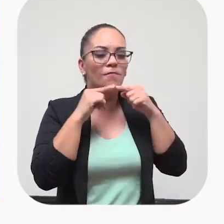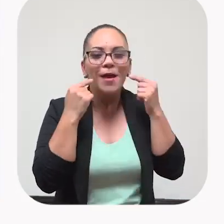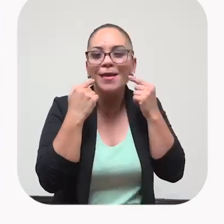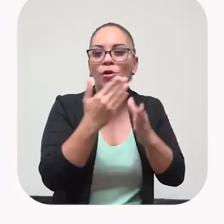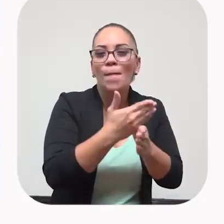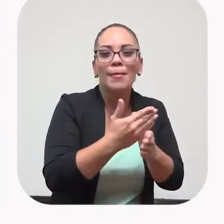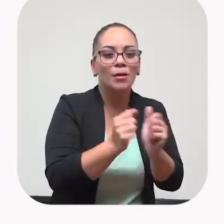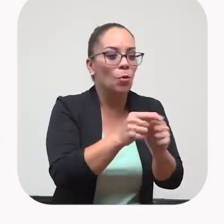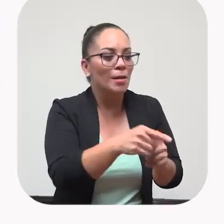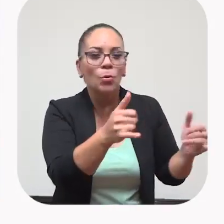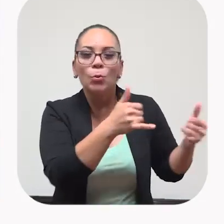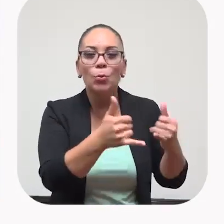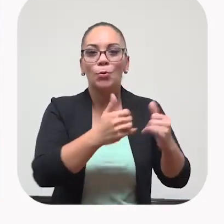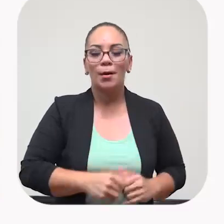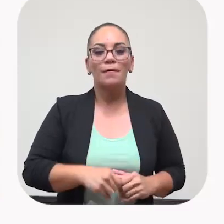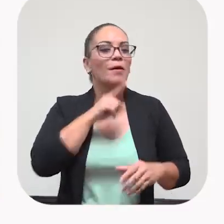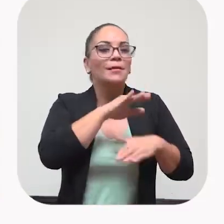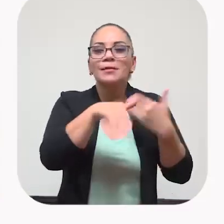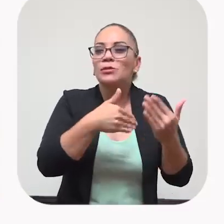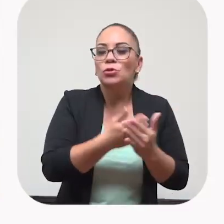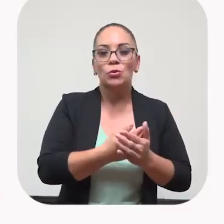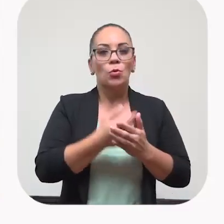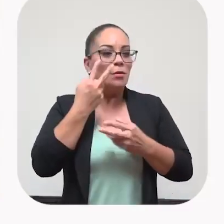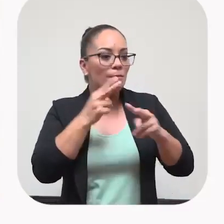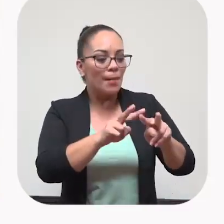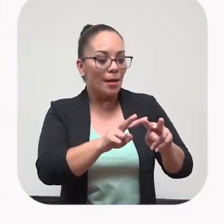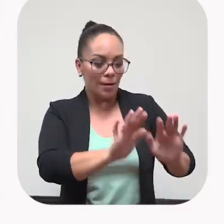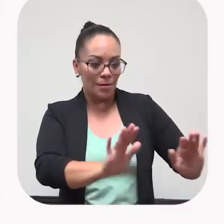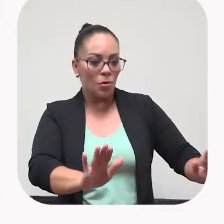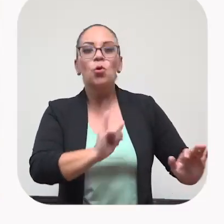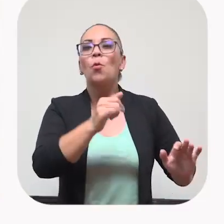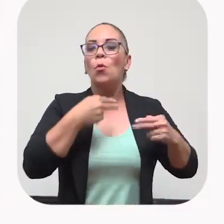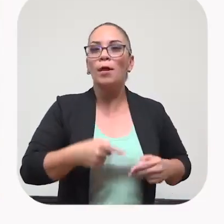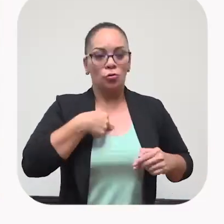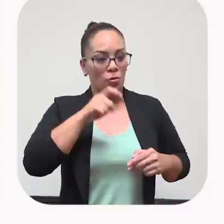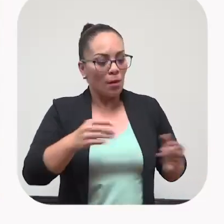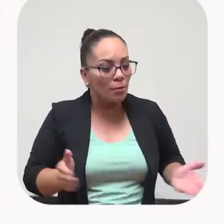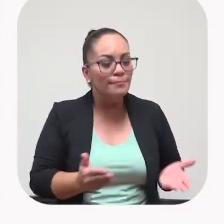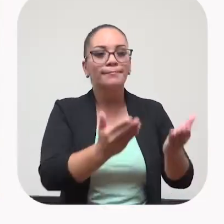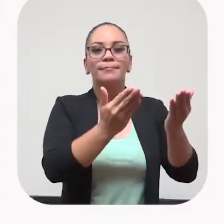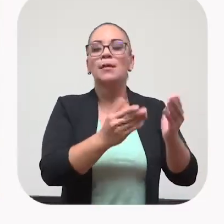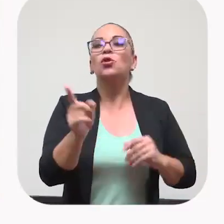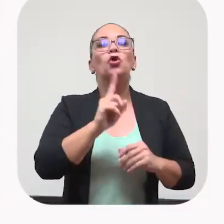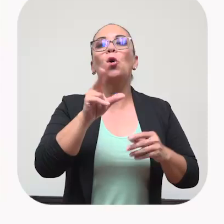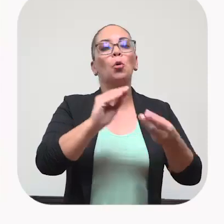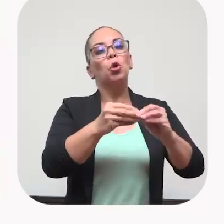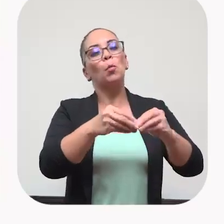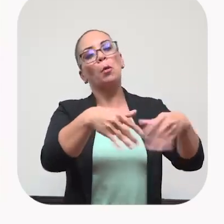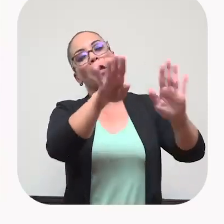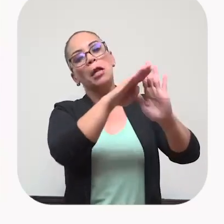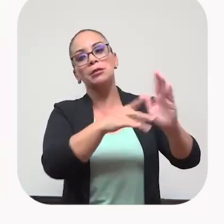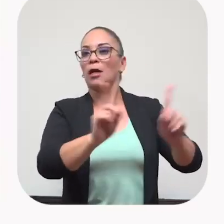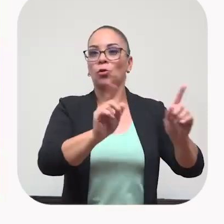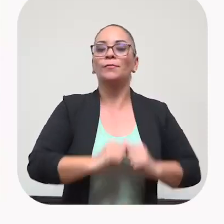él, que voy a jugar con él. O sea, esto, es verlo como un ser humano que yo tengo que sacar adelante, ¿no? Como un numerito